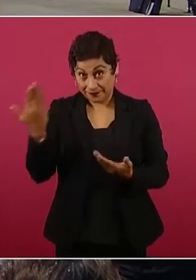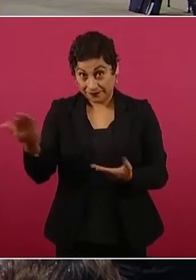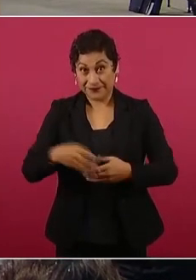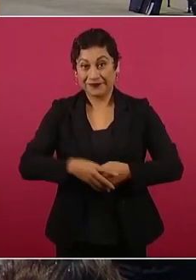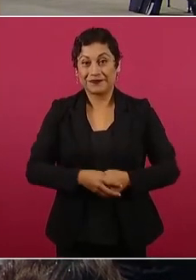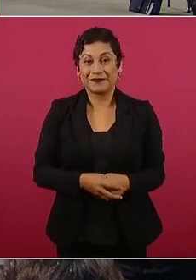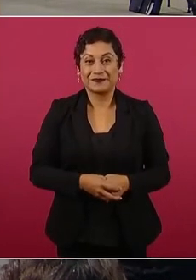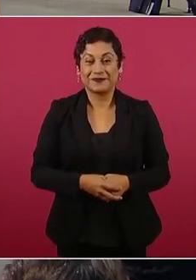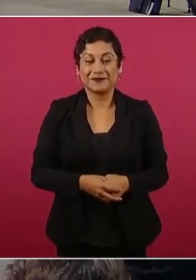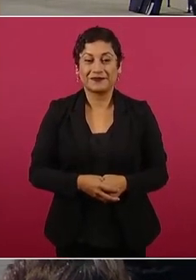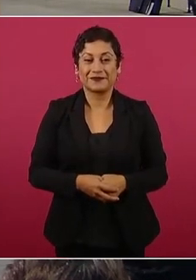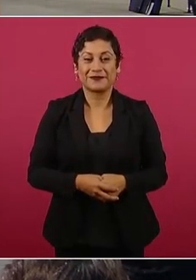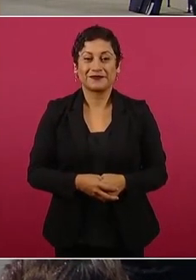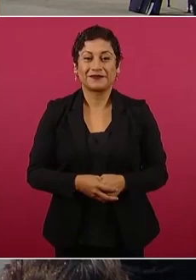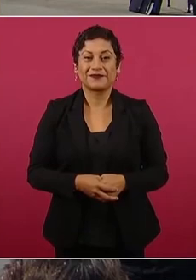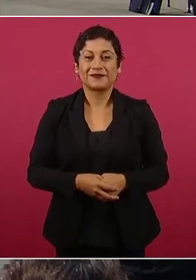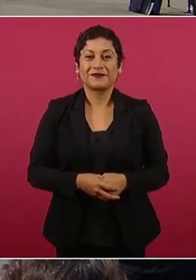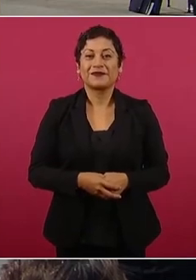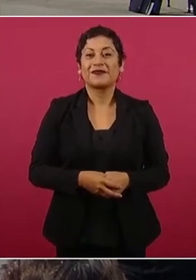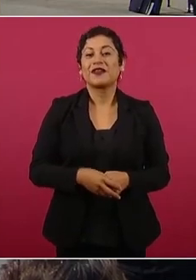En mayo del 37